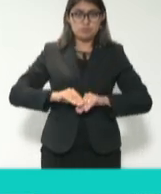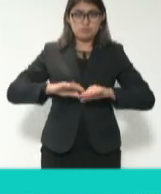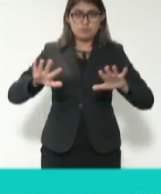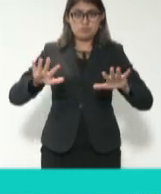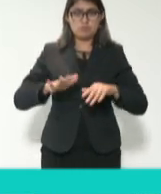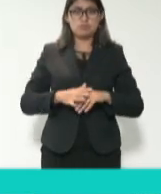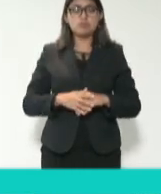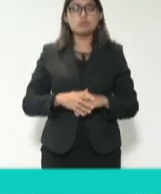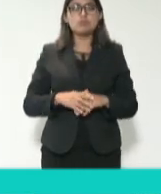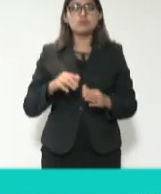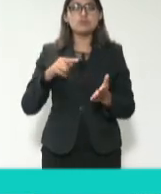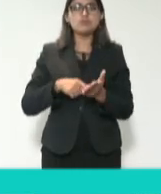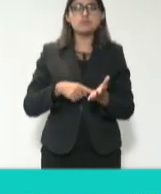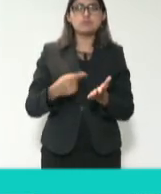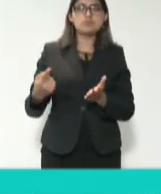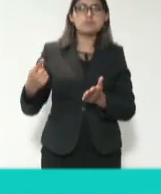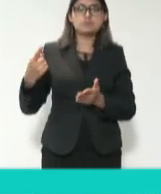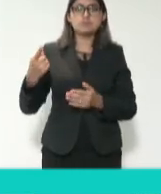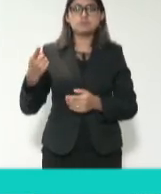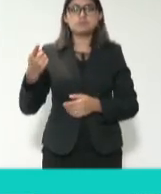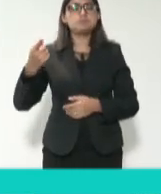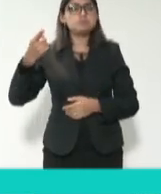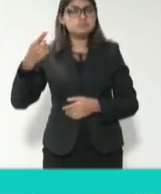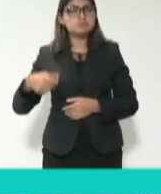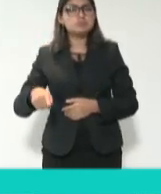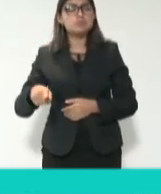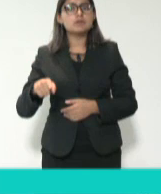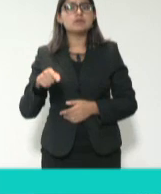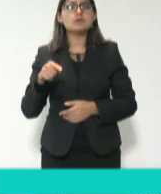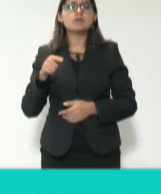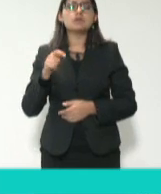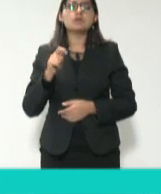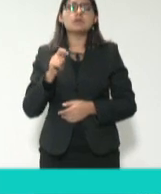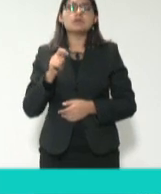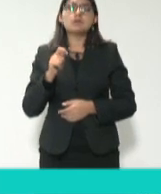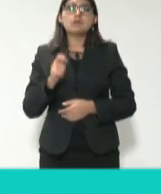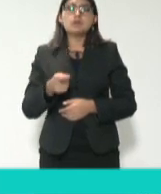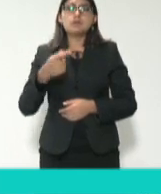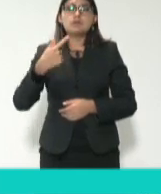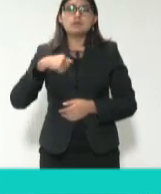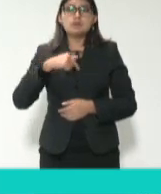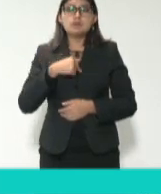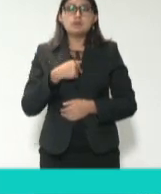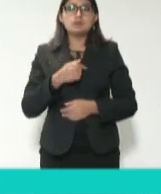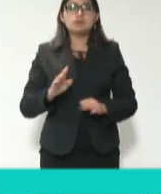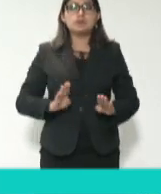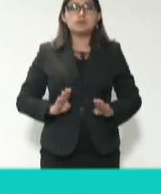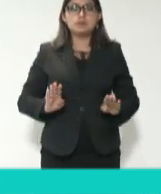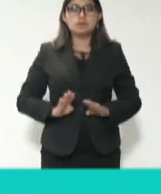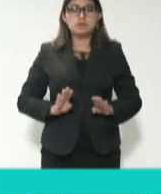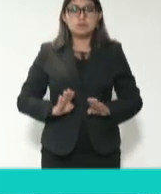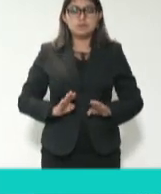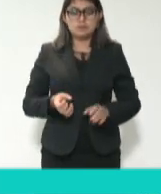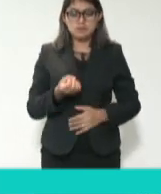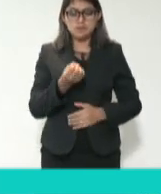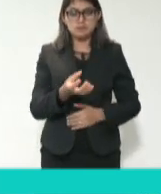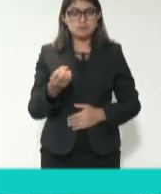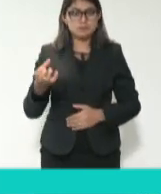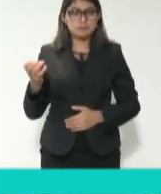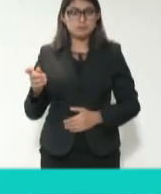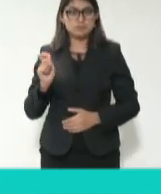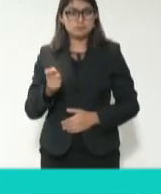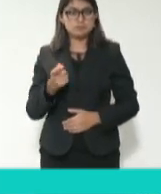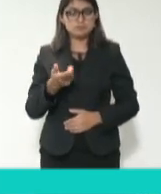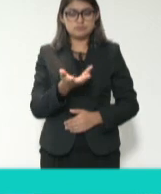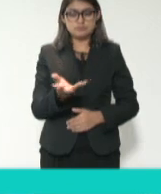En donde la pretensión, ¿verdad?, es darle valores a los servidores públicos de